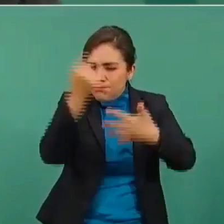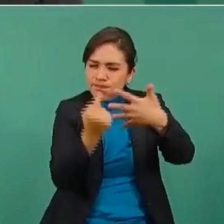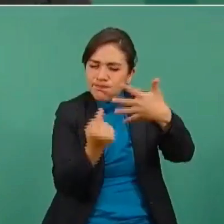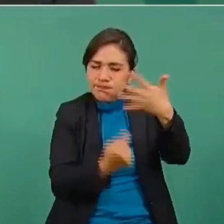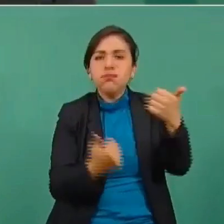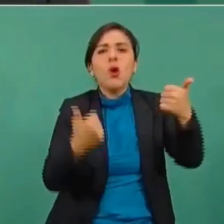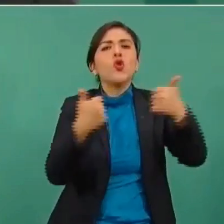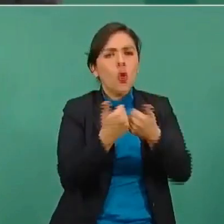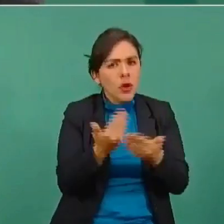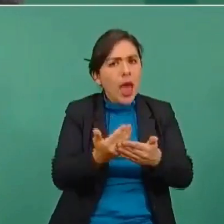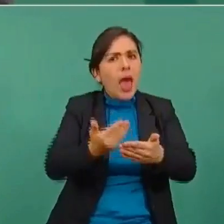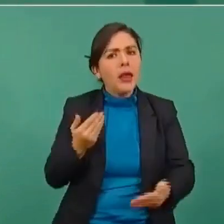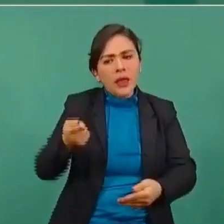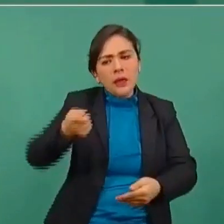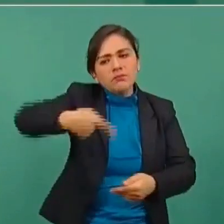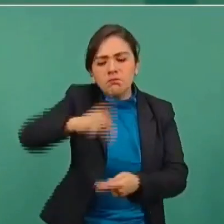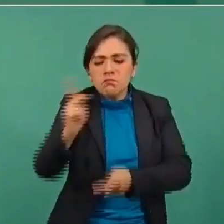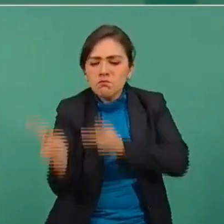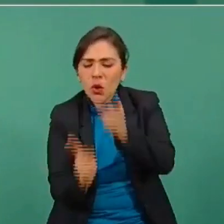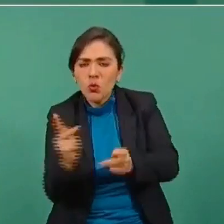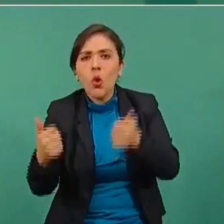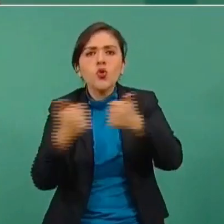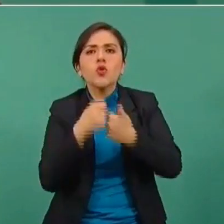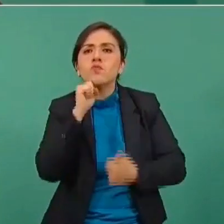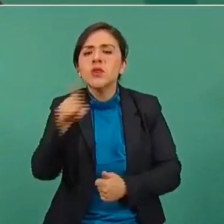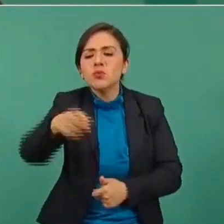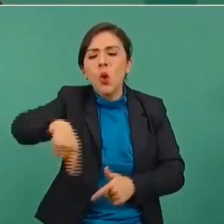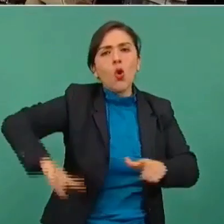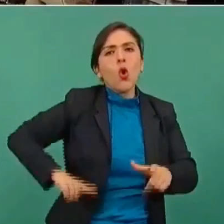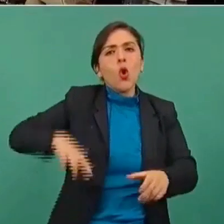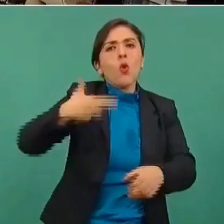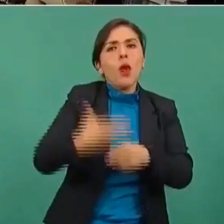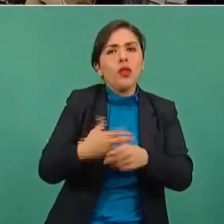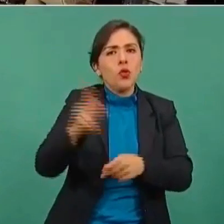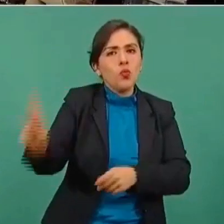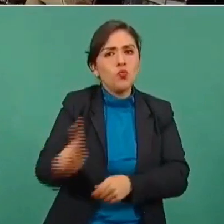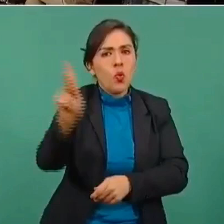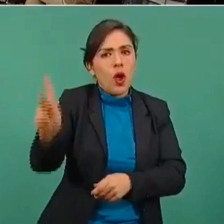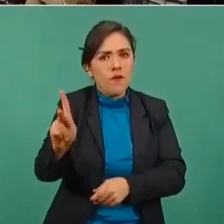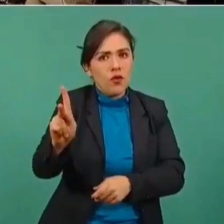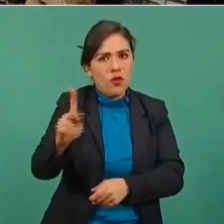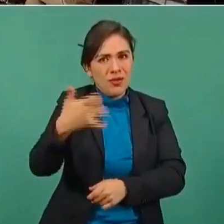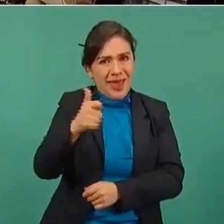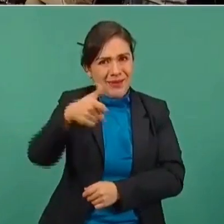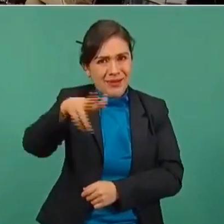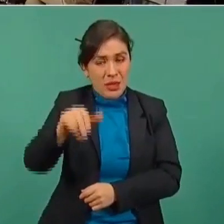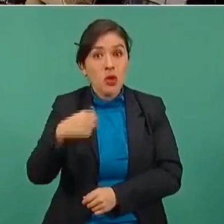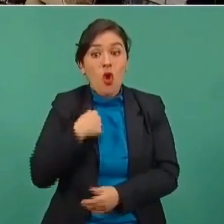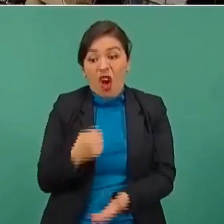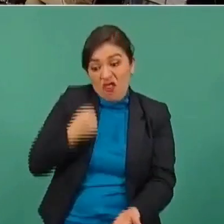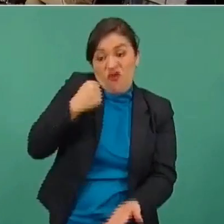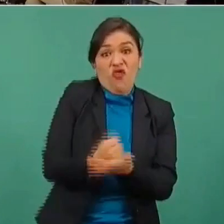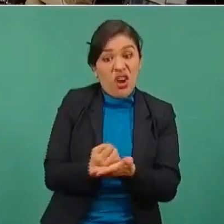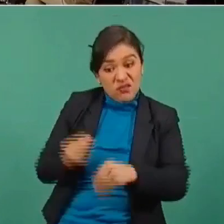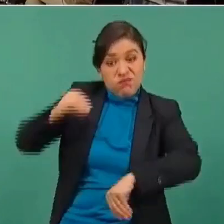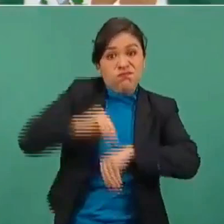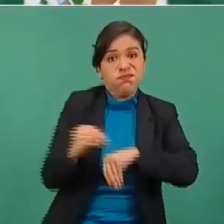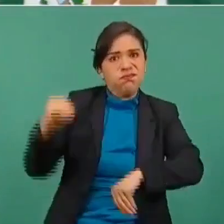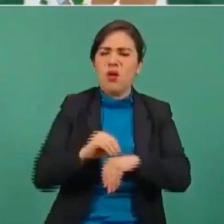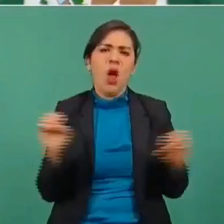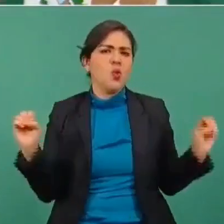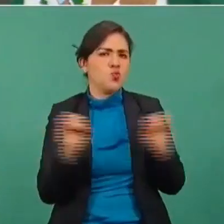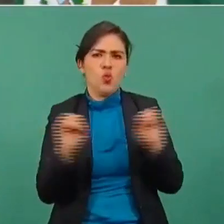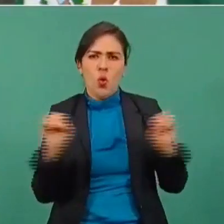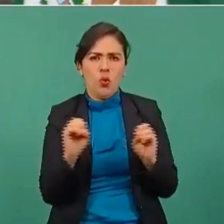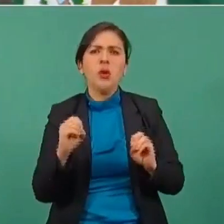consultado aprobado por los gobernadores yaquis no se impone nada todo lo que hemos